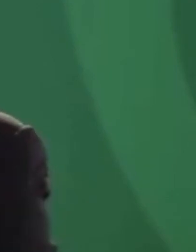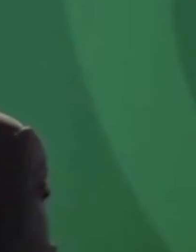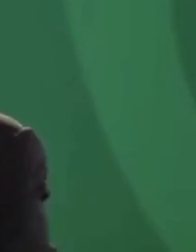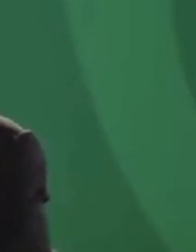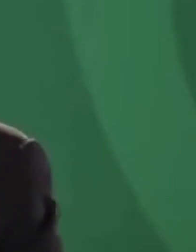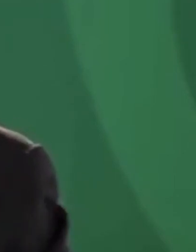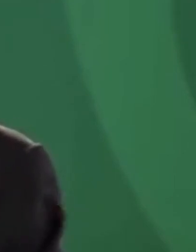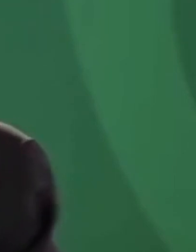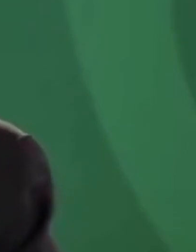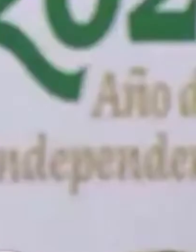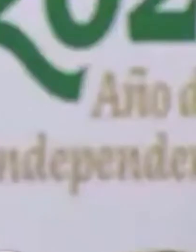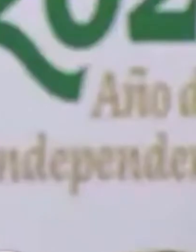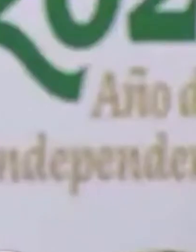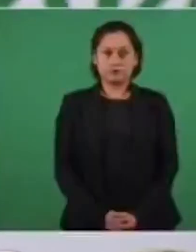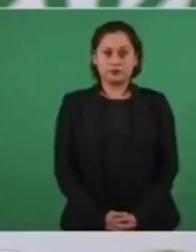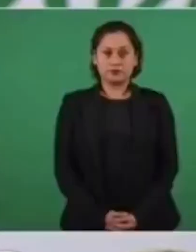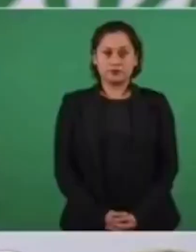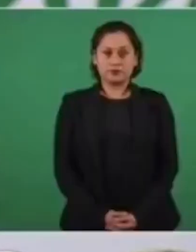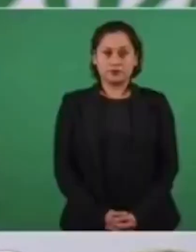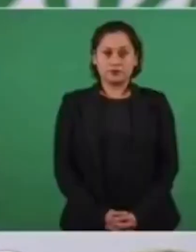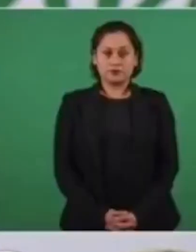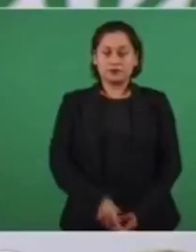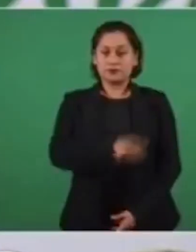no perdamos la concentración en lo que estamos haciendo.